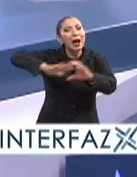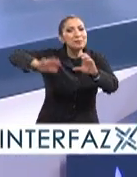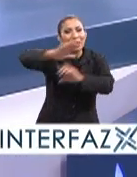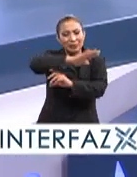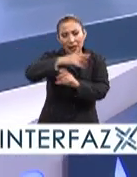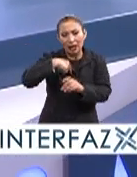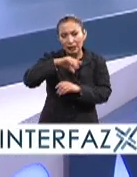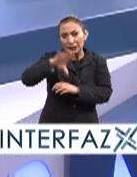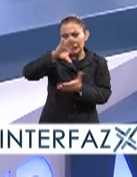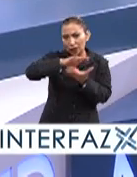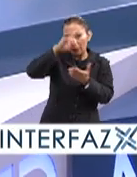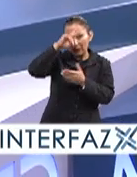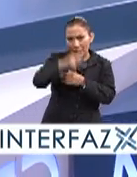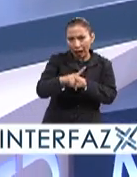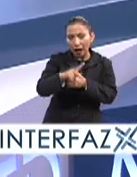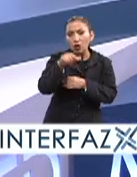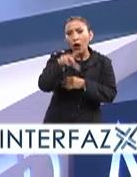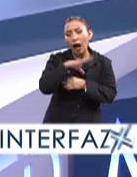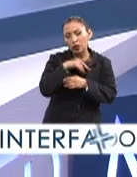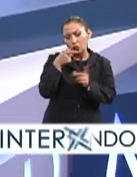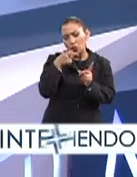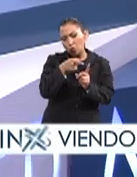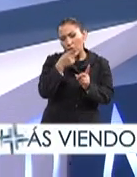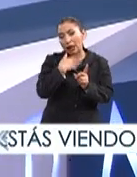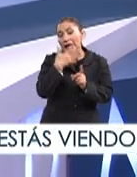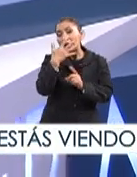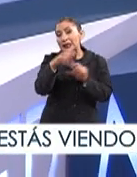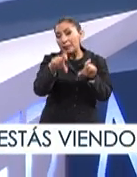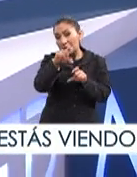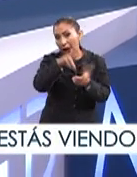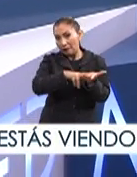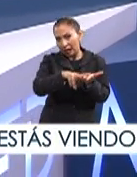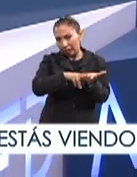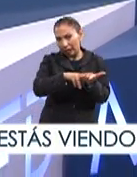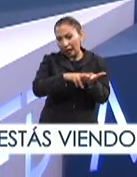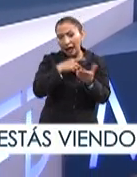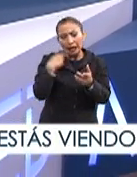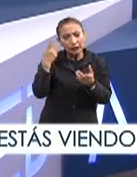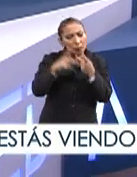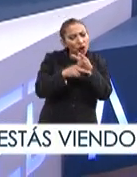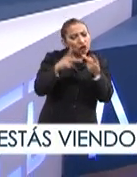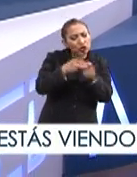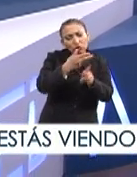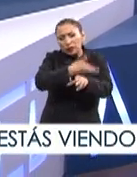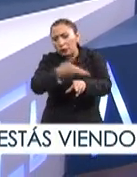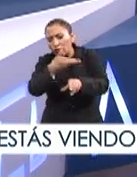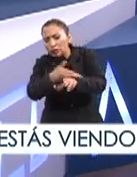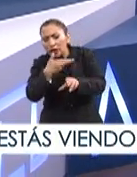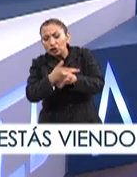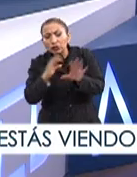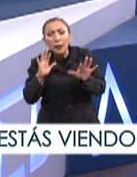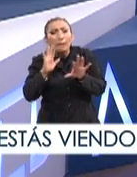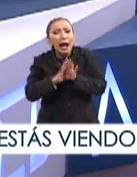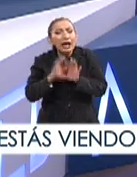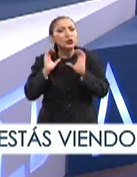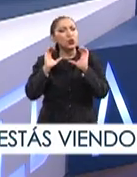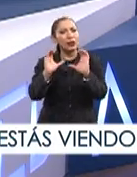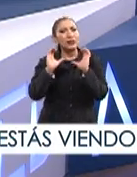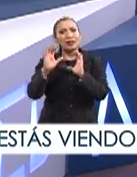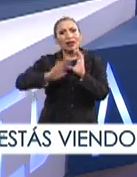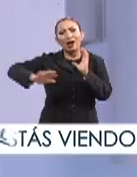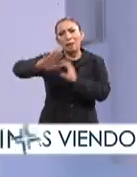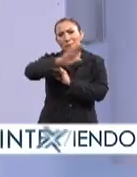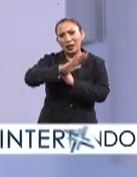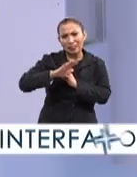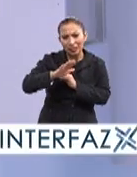nosotros en el centro mexicano hay una línea que tenemos que es de química verde, que es desarrollo de productos y procesos que sean más ambientalmente